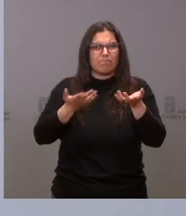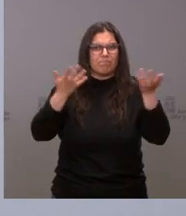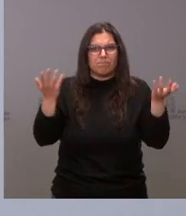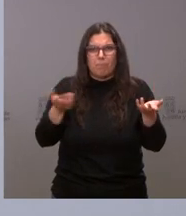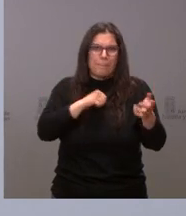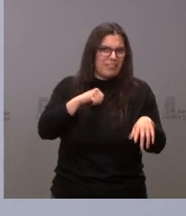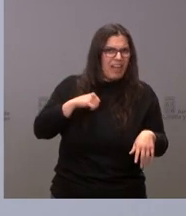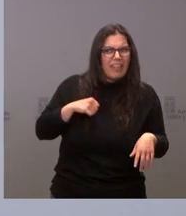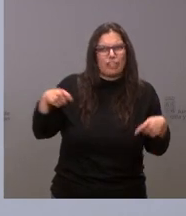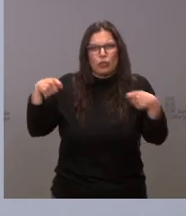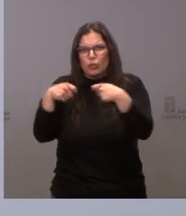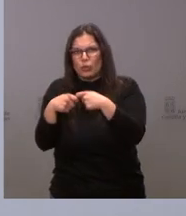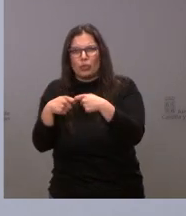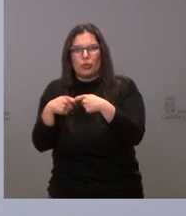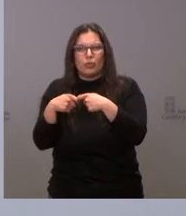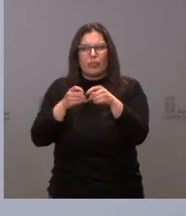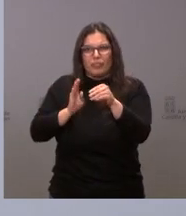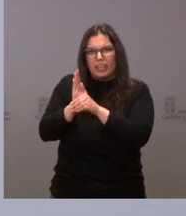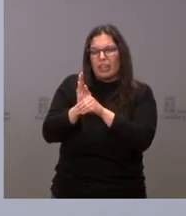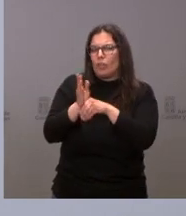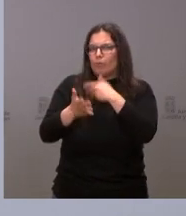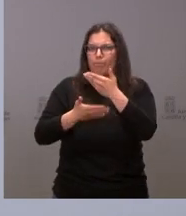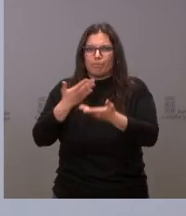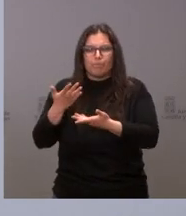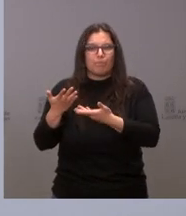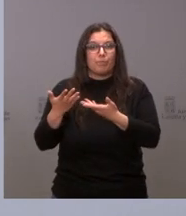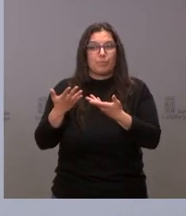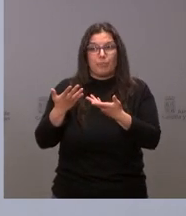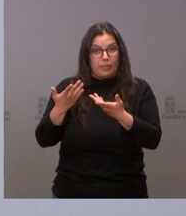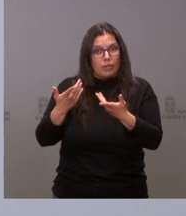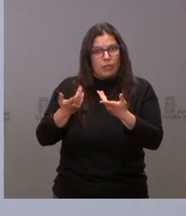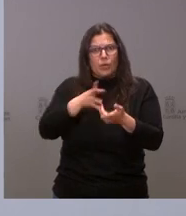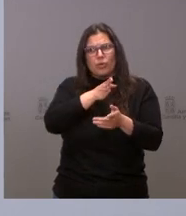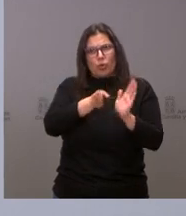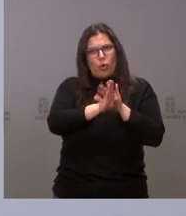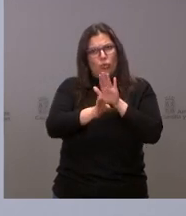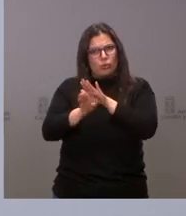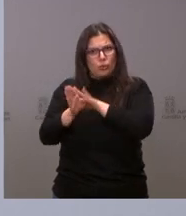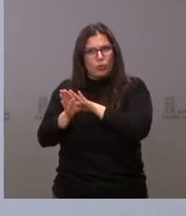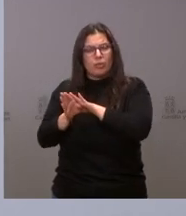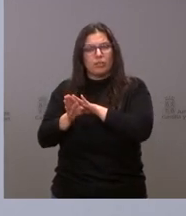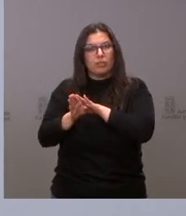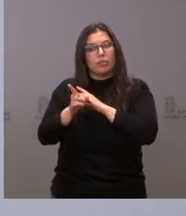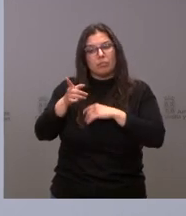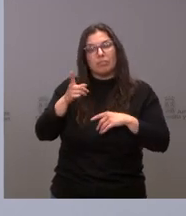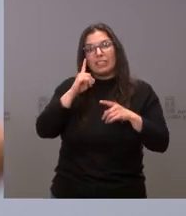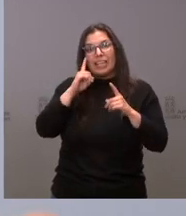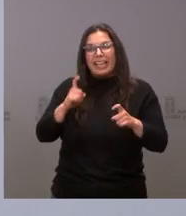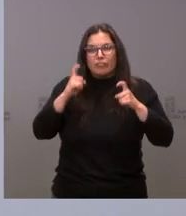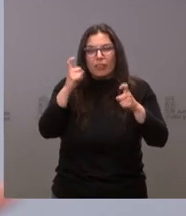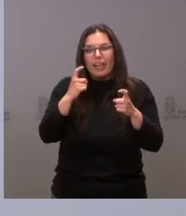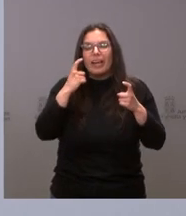privadas con financiación pública de plazas concertadas estamos haciendo un esfuerzo por nuevos servicios